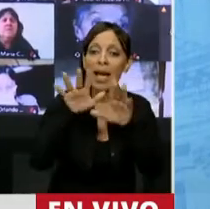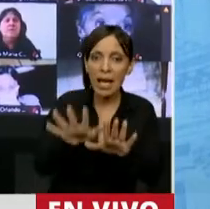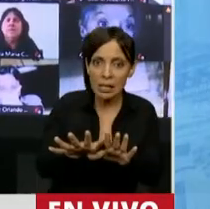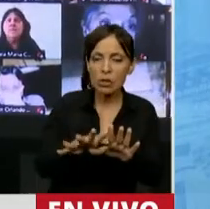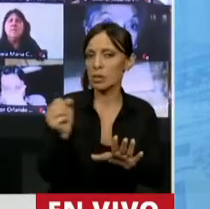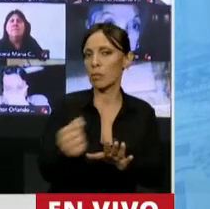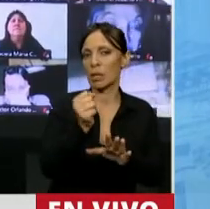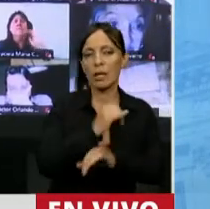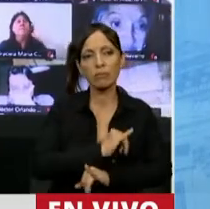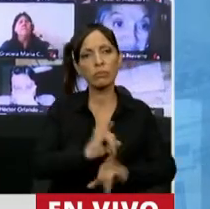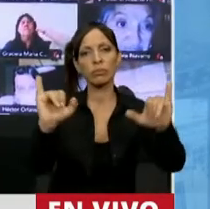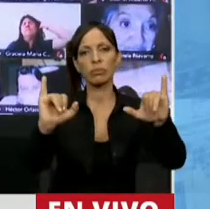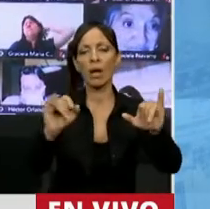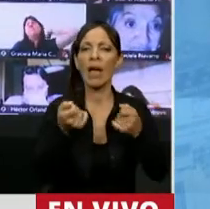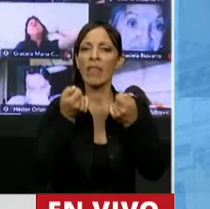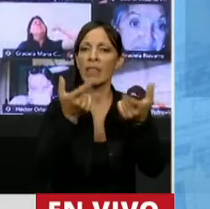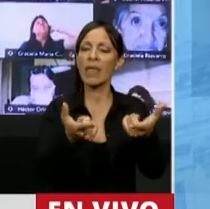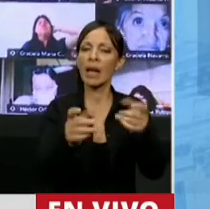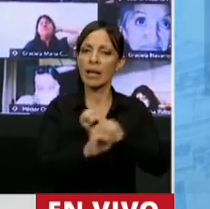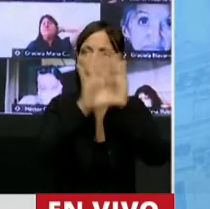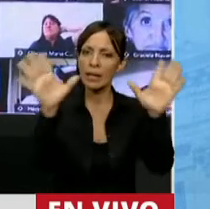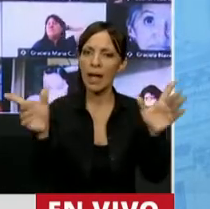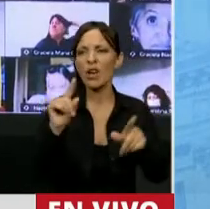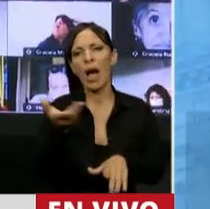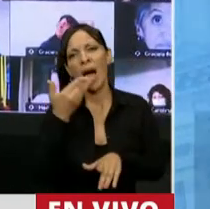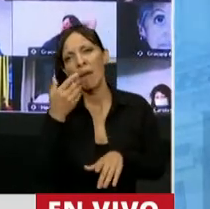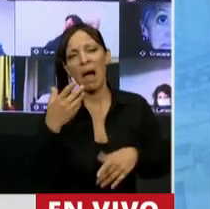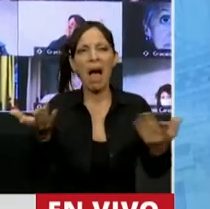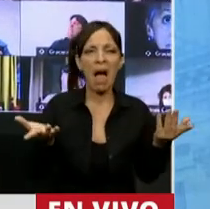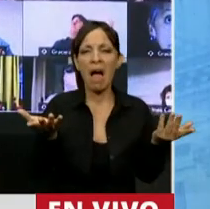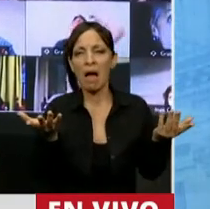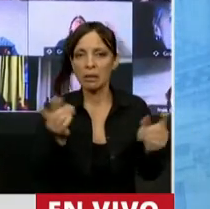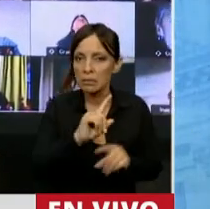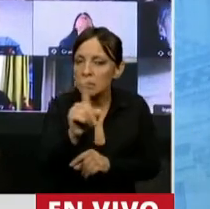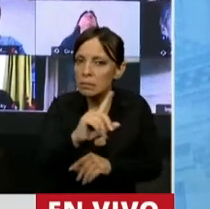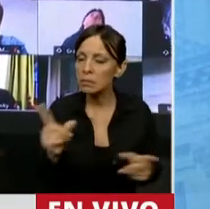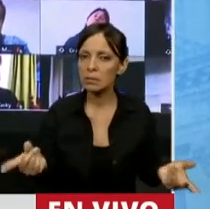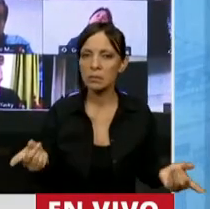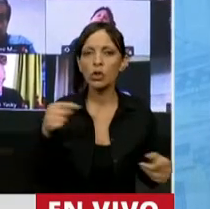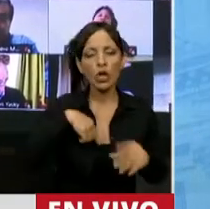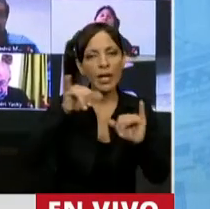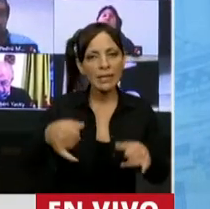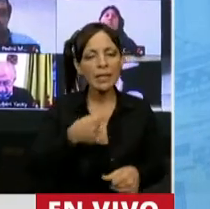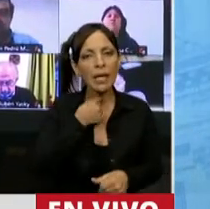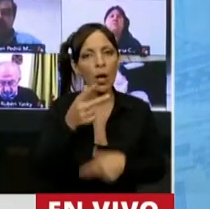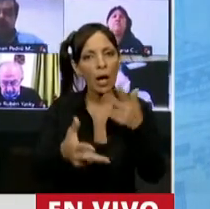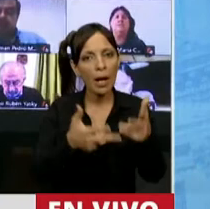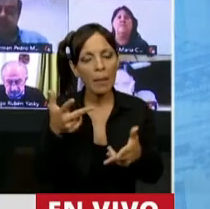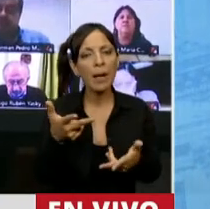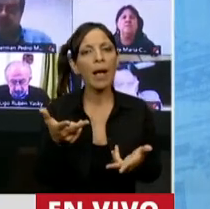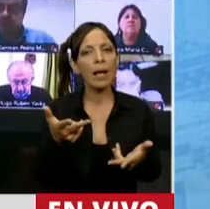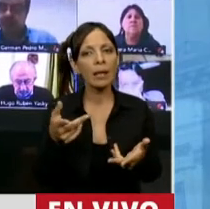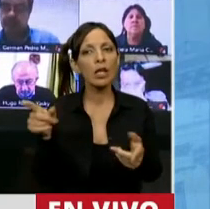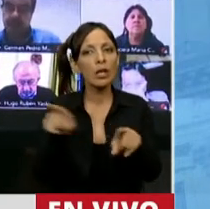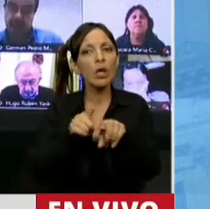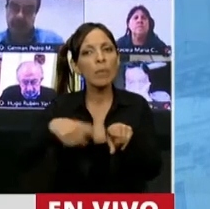debe hacer. Poner luz y no hablar sin conocimiento. Y ahora sí, quiero hablar por lo